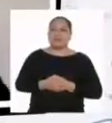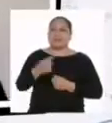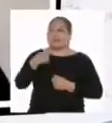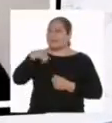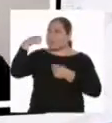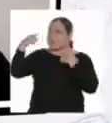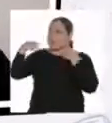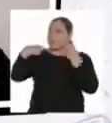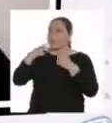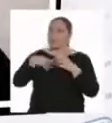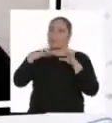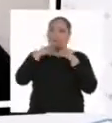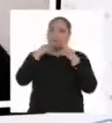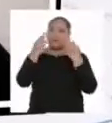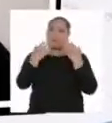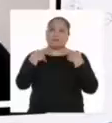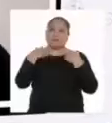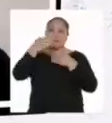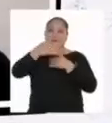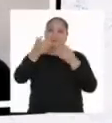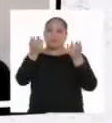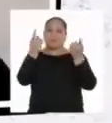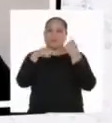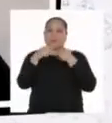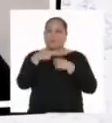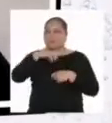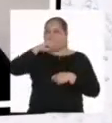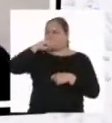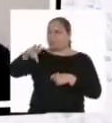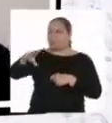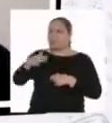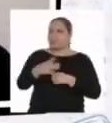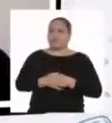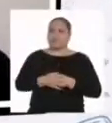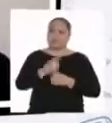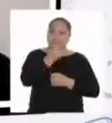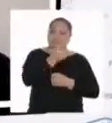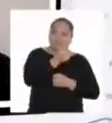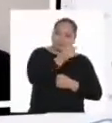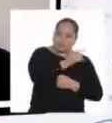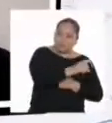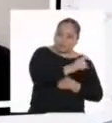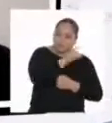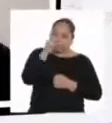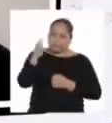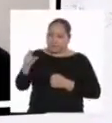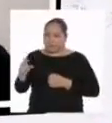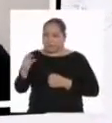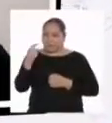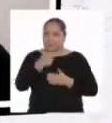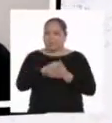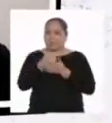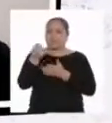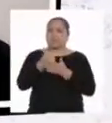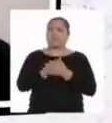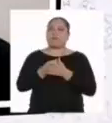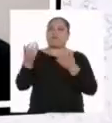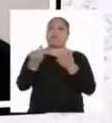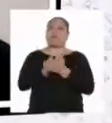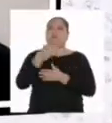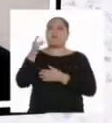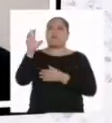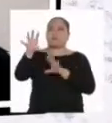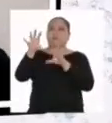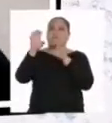Bueno, yo les conté que mi familia tenía un negocio. Y yo les propuse sacar un poco de ese dinero de las ganancias para comprarnos una nueva